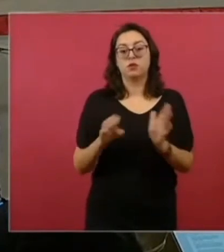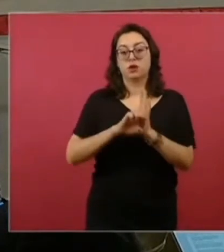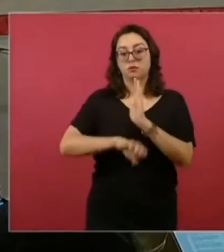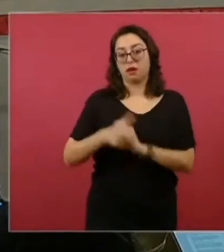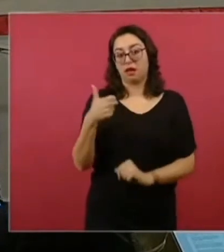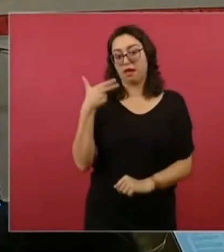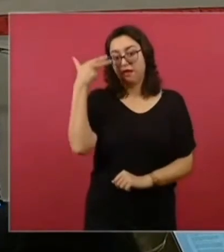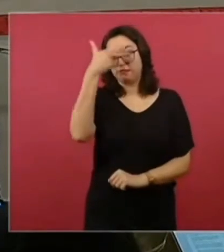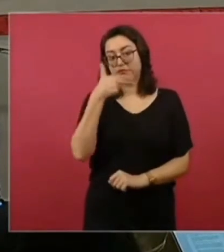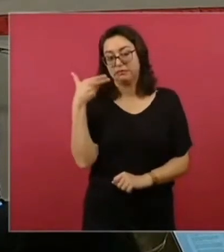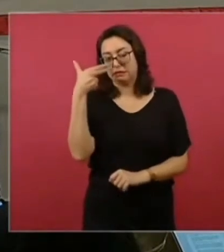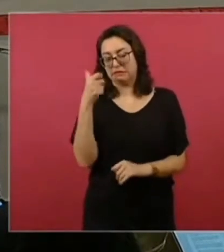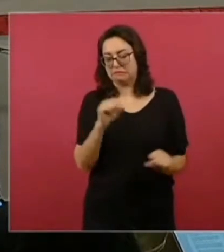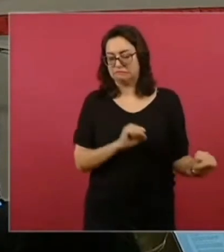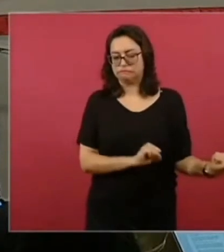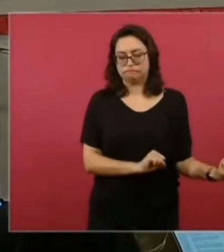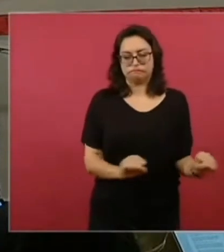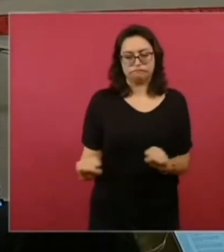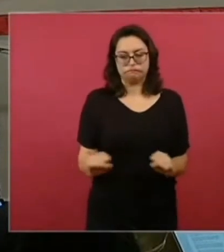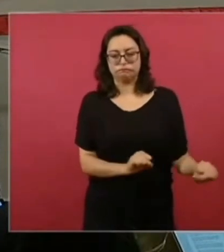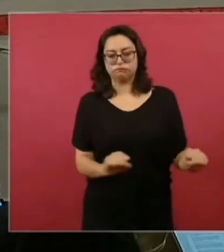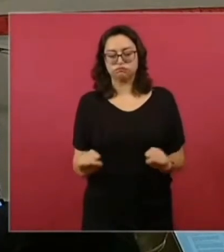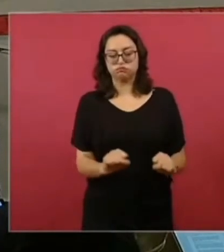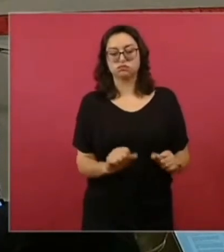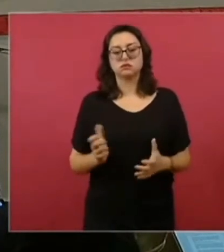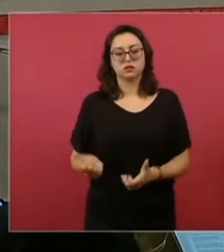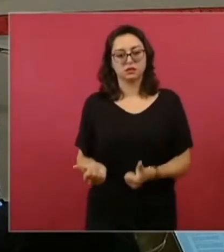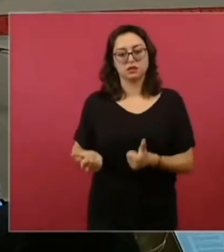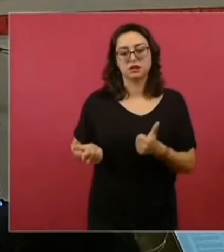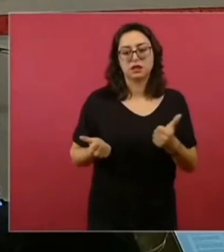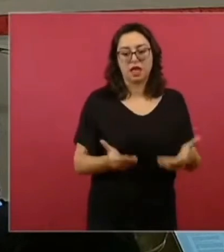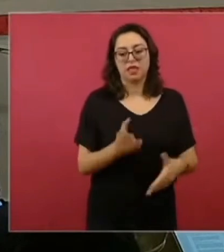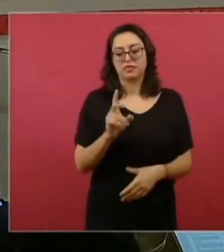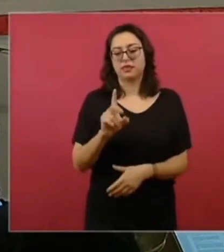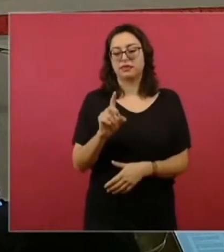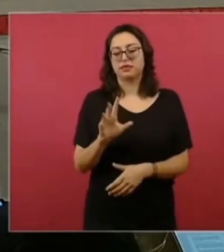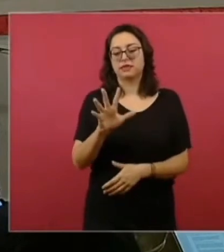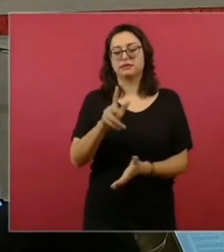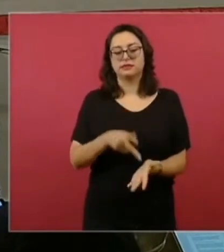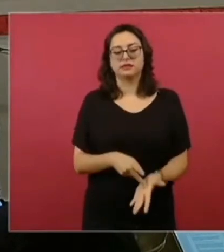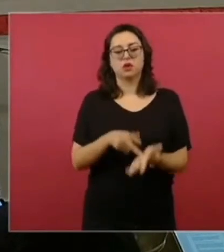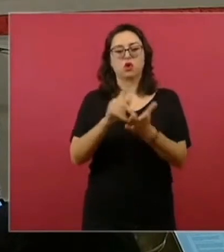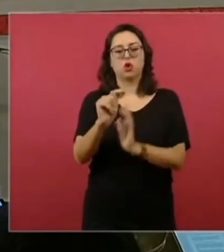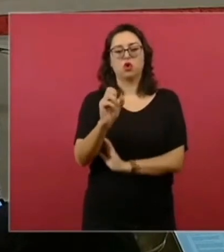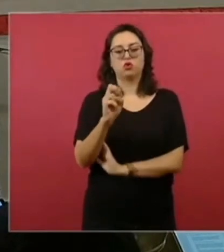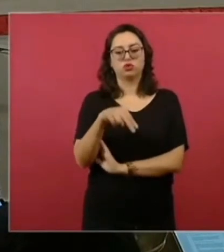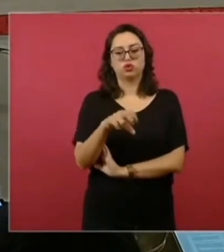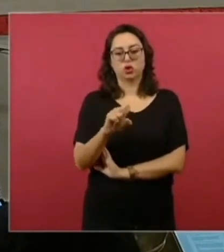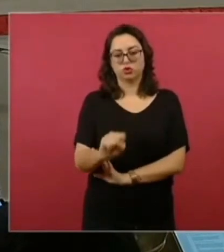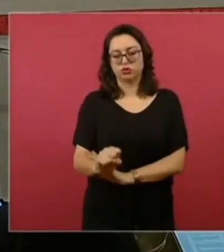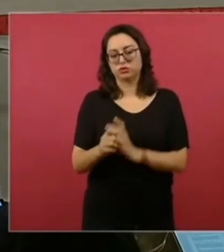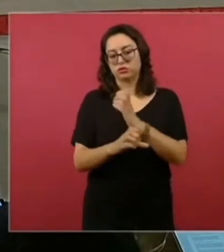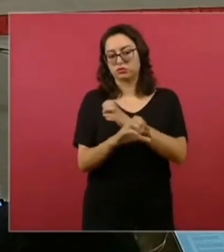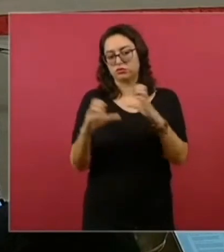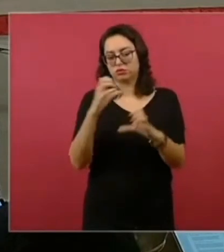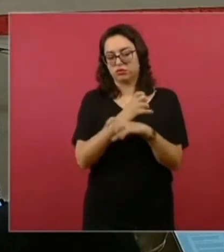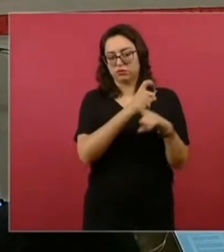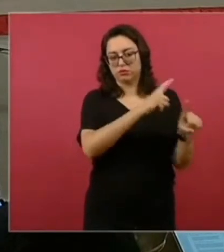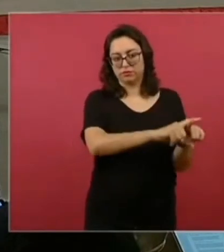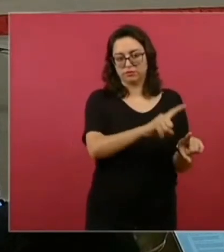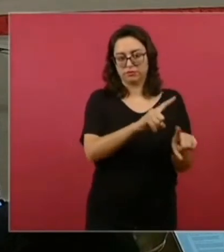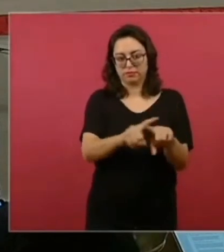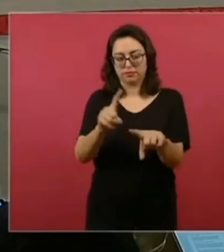Aetí con magnitud 7.1, enviamos 35 toneladas de insumos en aeronaves de la CDN y de la CEMAR. También 1